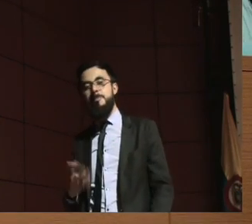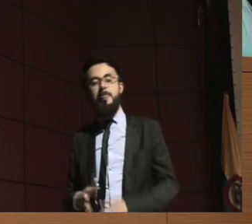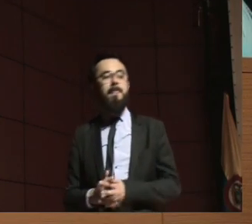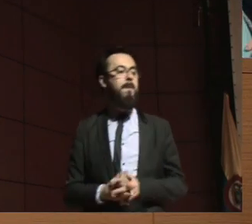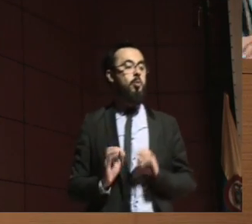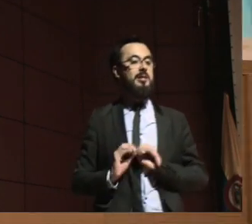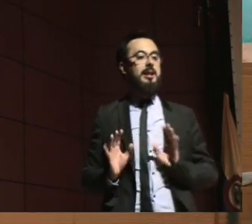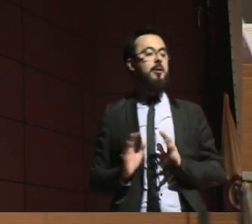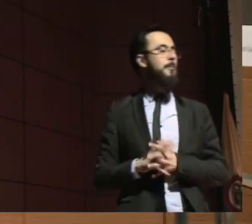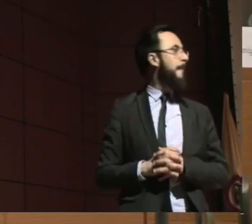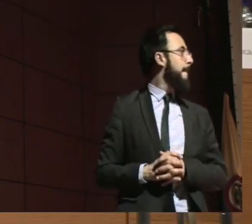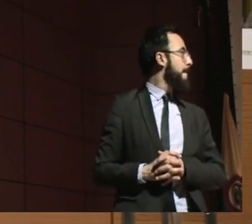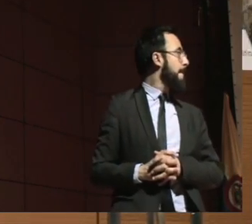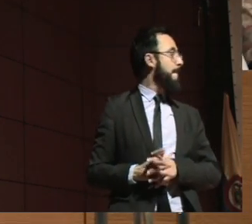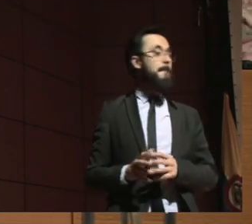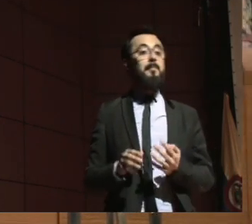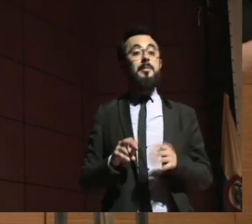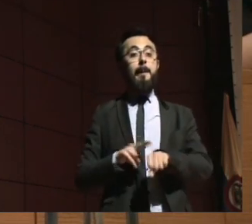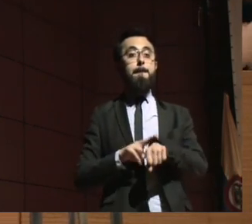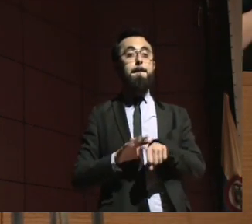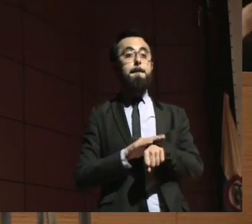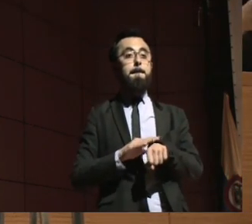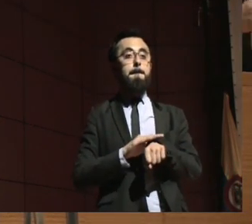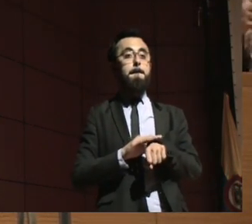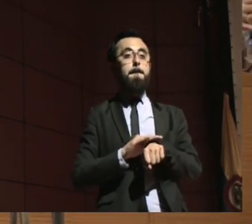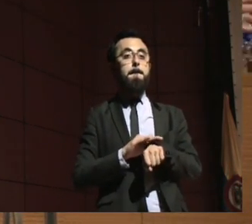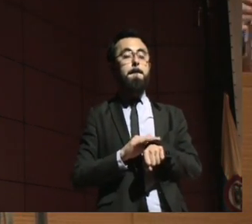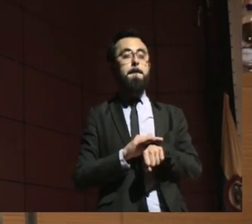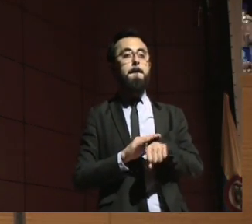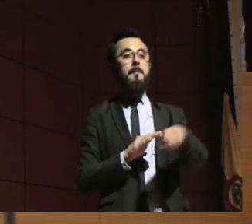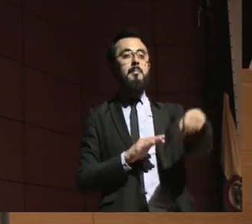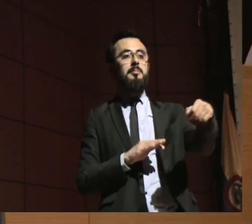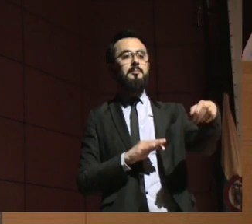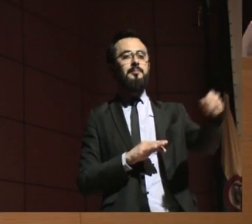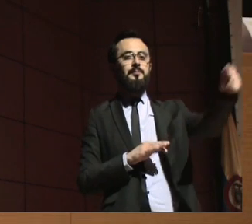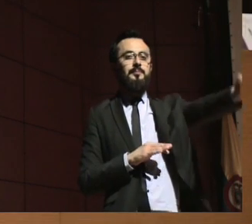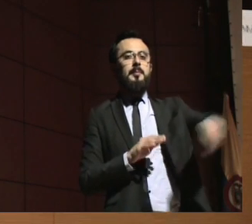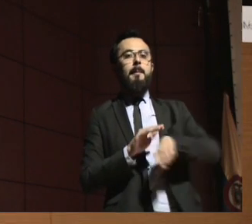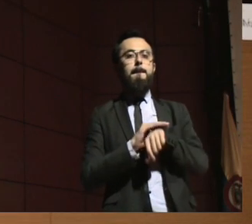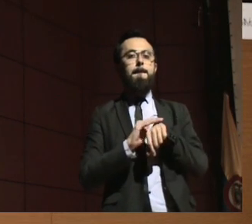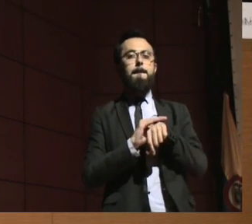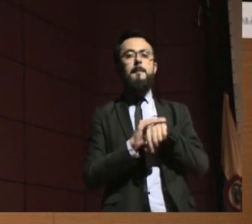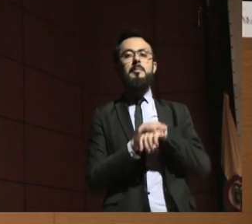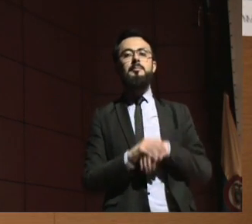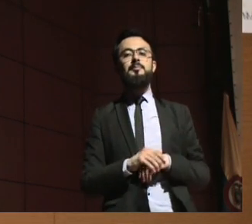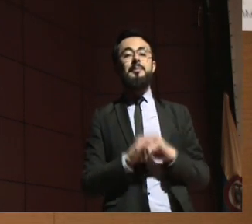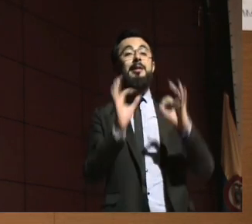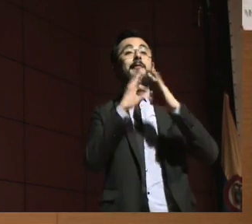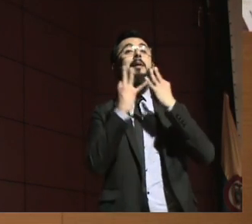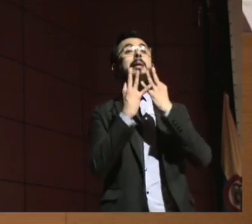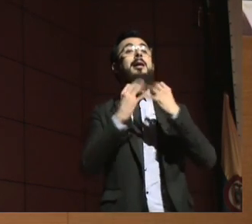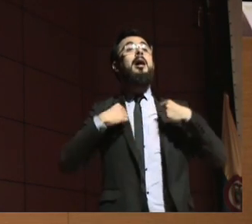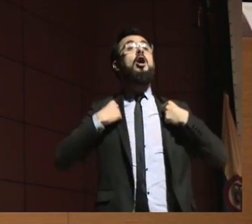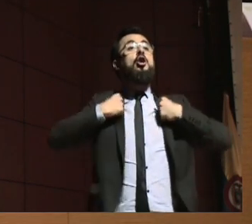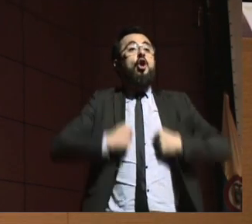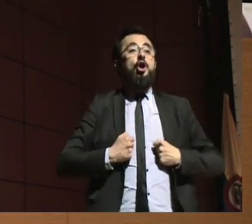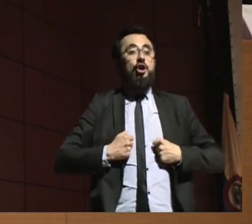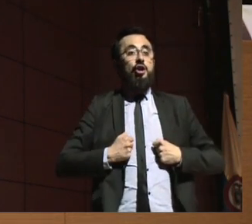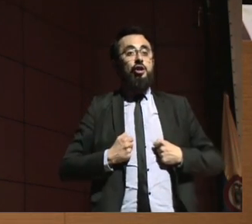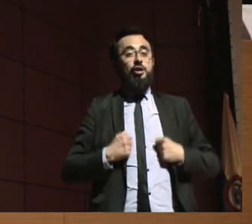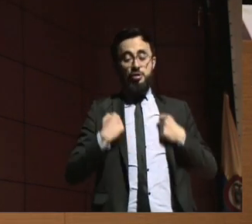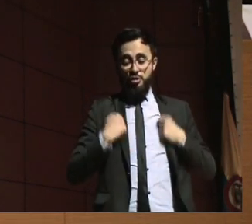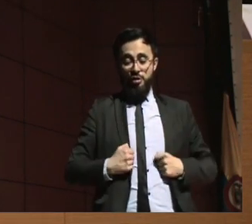Quisiera anotar un punto corto sobre ese tema también y frente a cuál es el rol, por ejemplo, de las familias actualmente en los procesos de